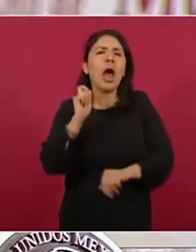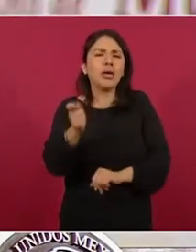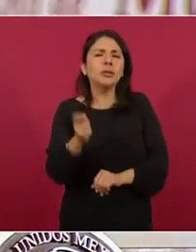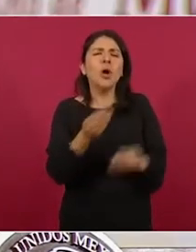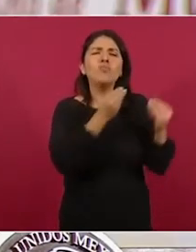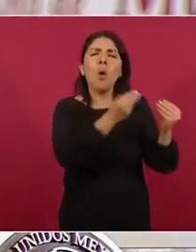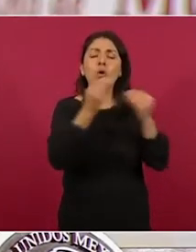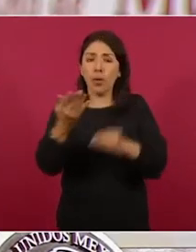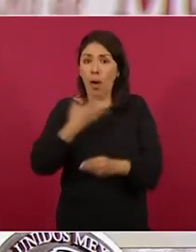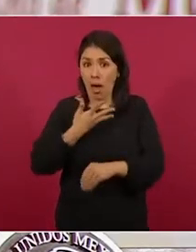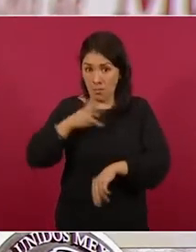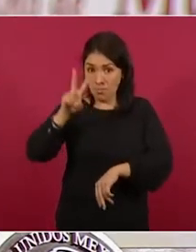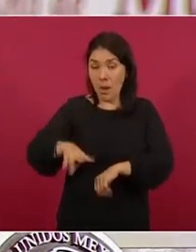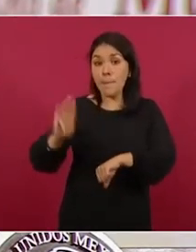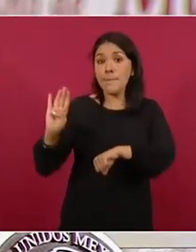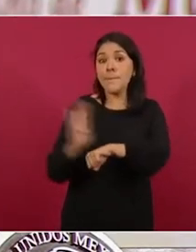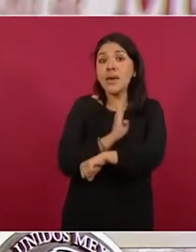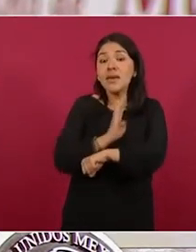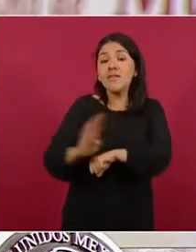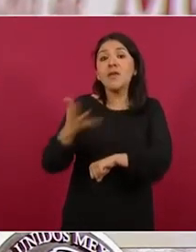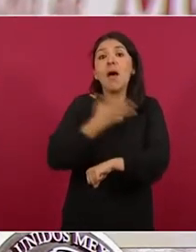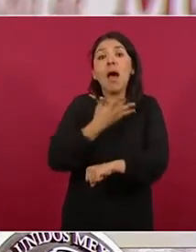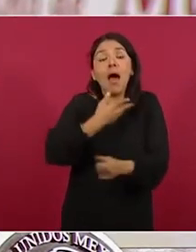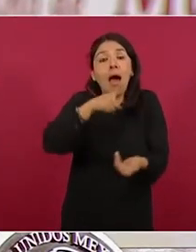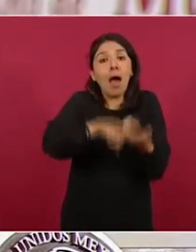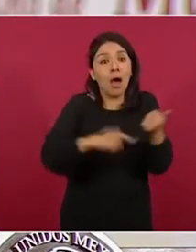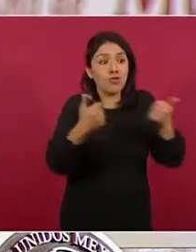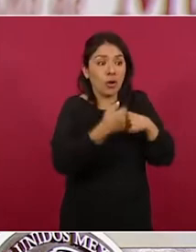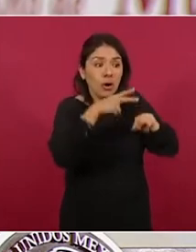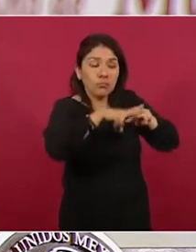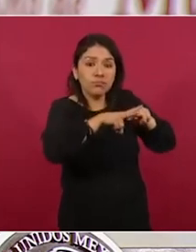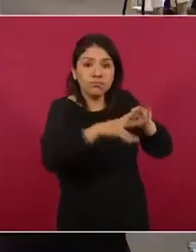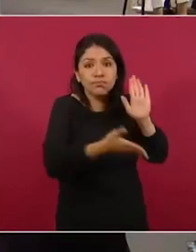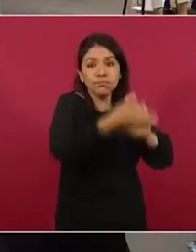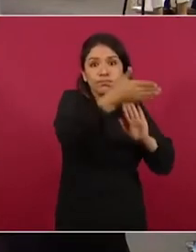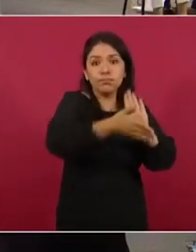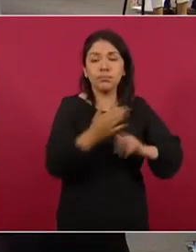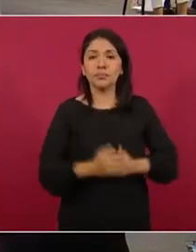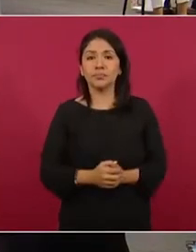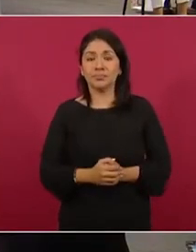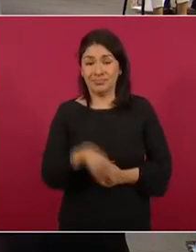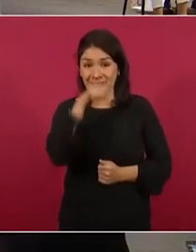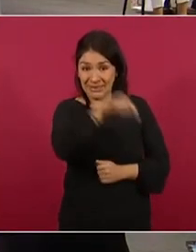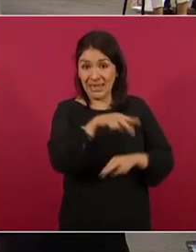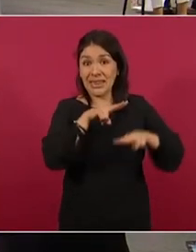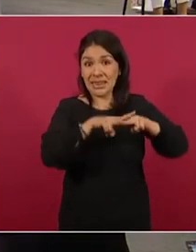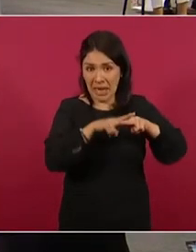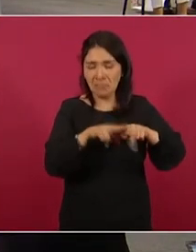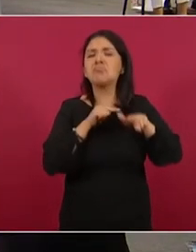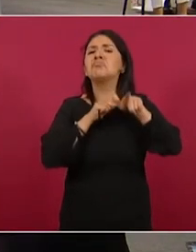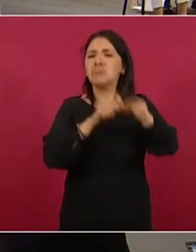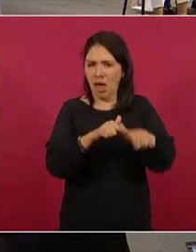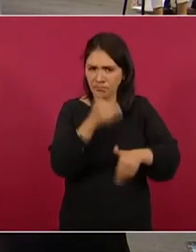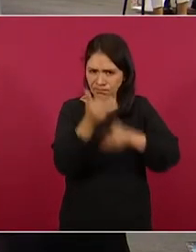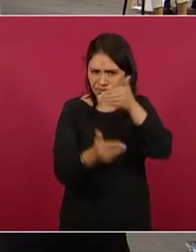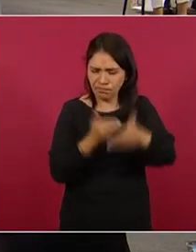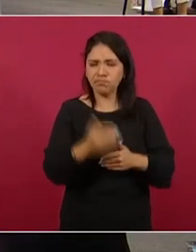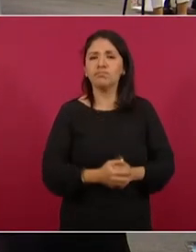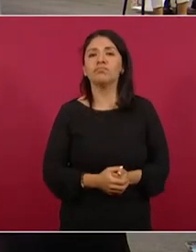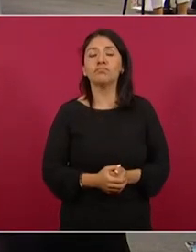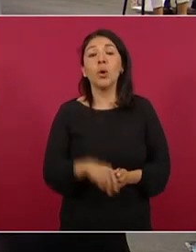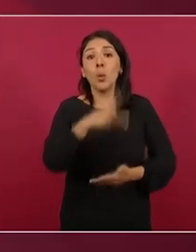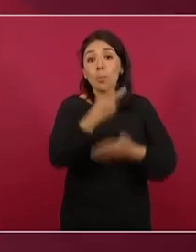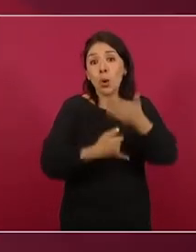muchos beneficios que ofrece esta obra El Tren Maya avanza Este proyecto